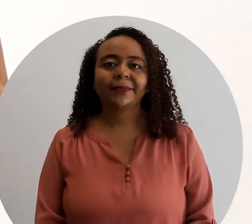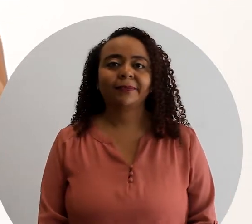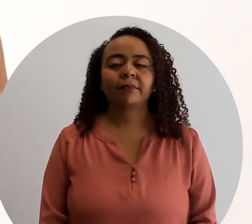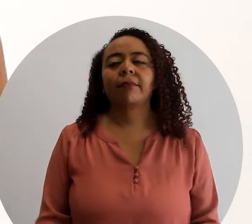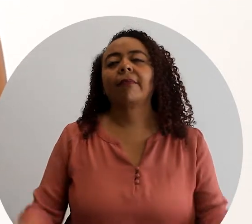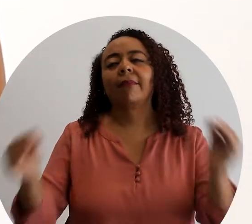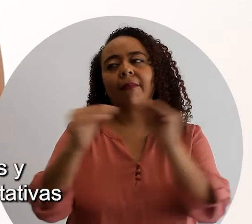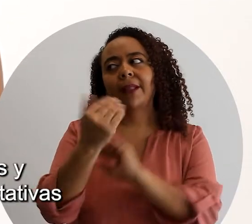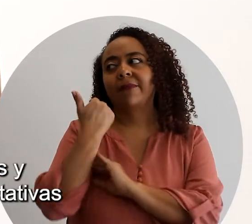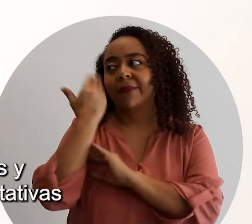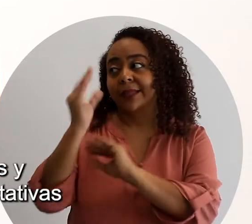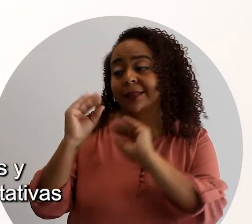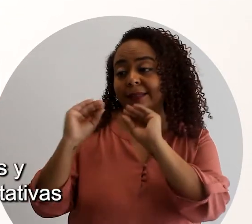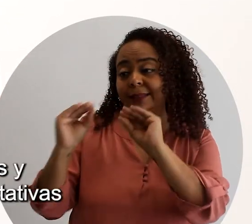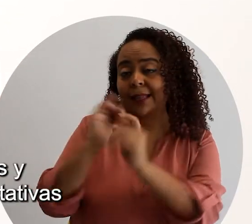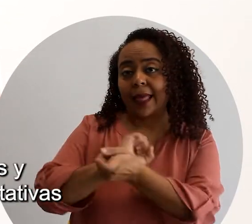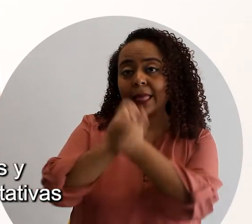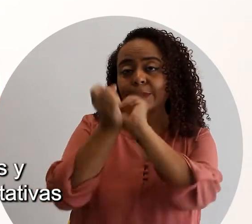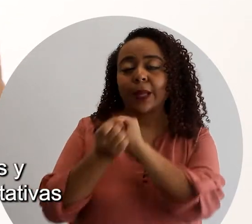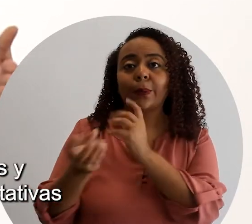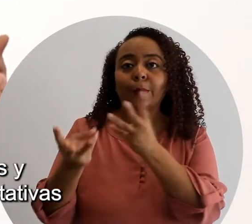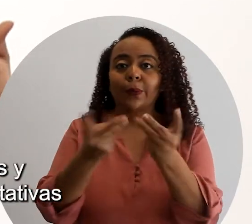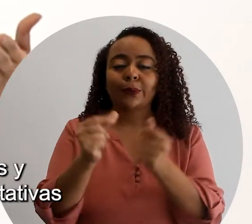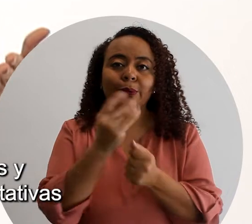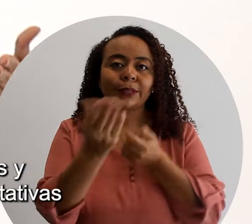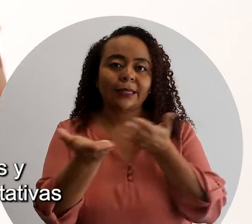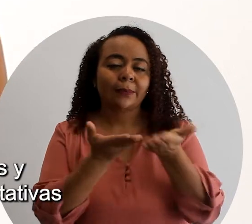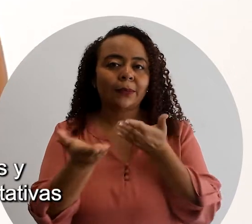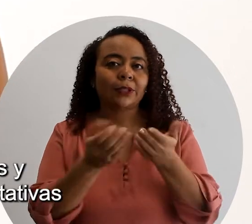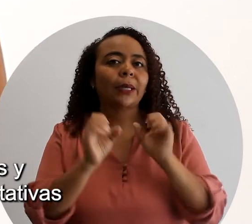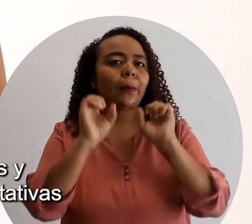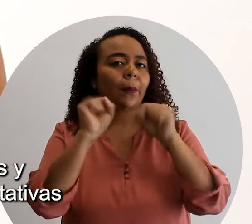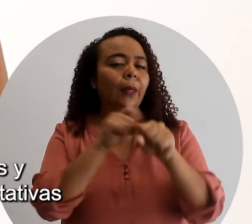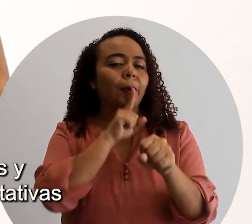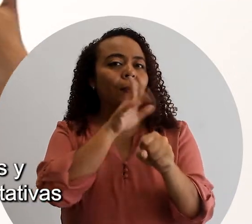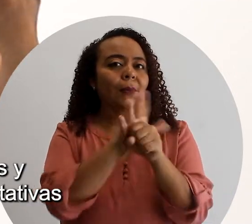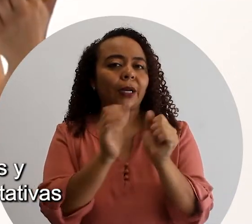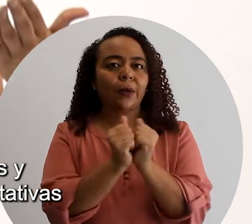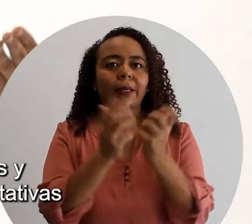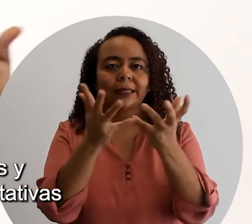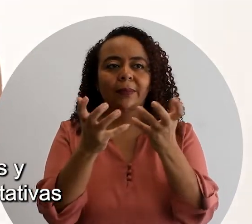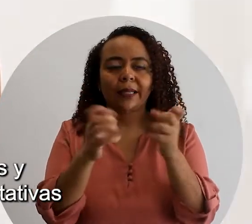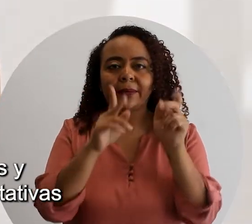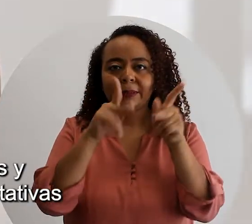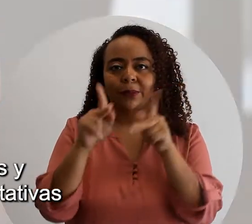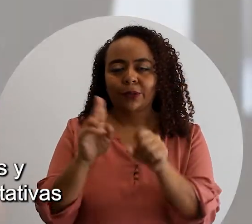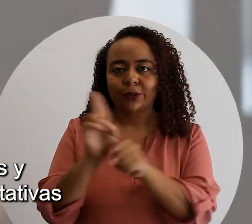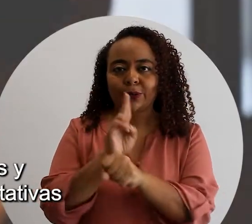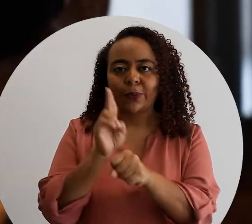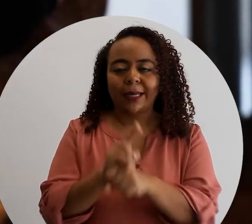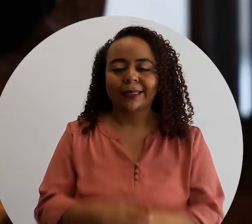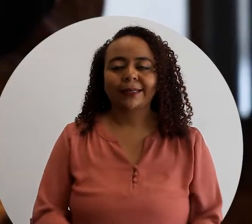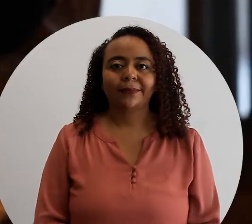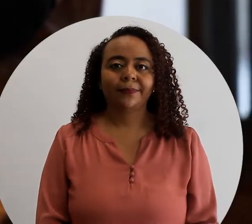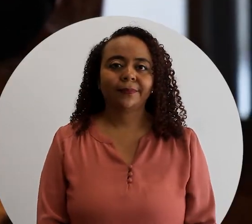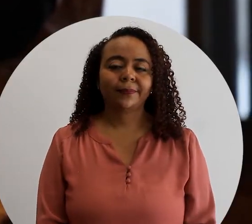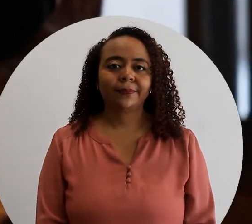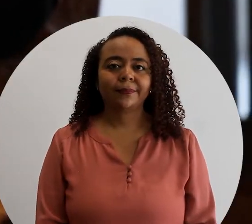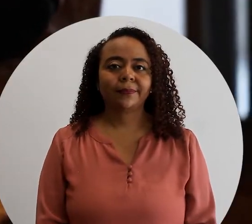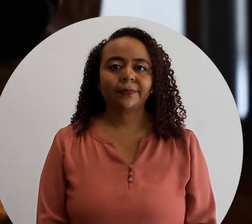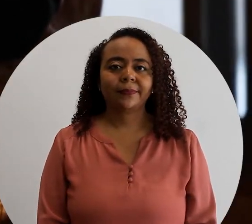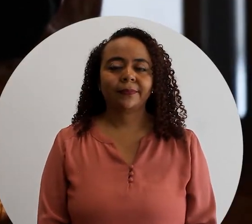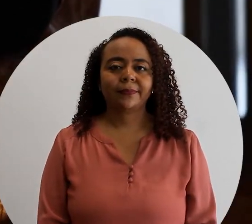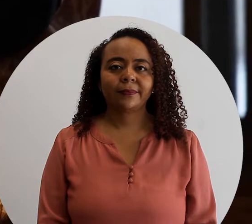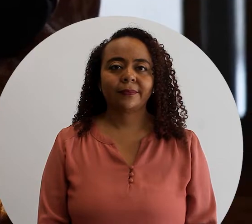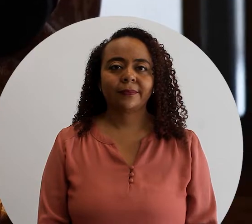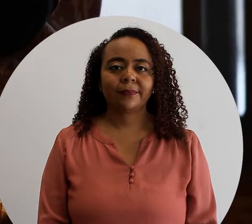clientes y clientas, es más fácil diseñar y adaptar productos y servicios que puedan cumplir con las expectativas de las personas usuarias,